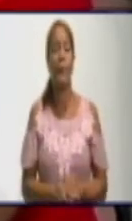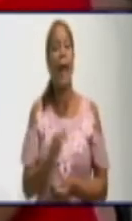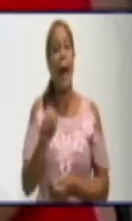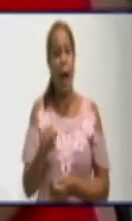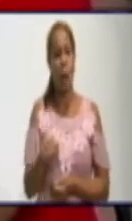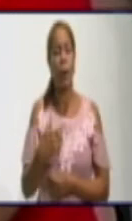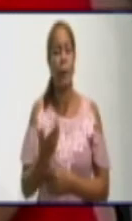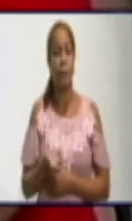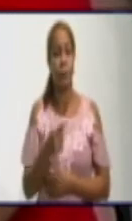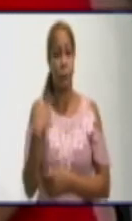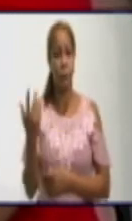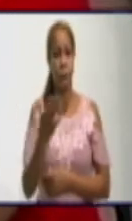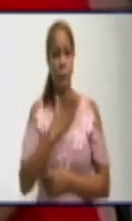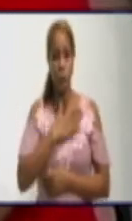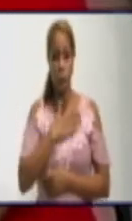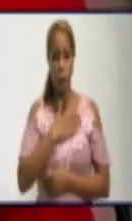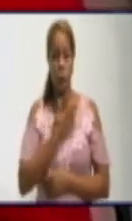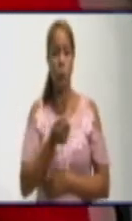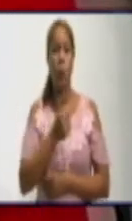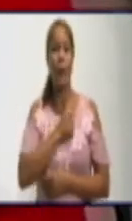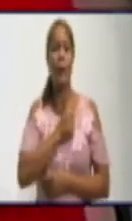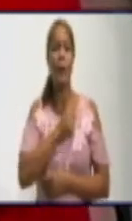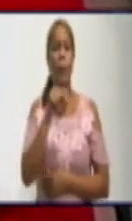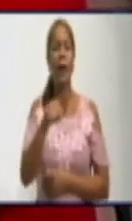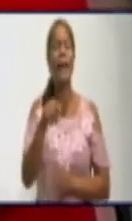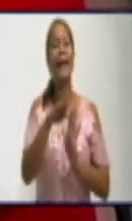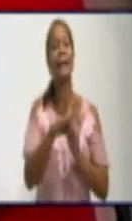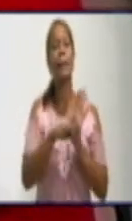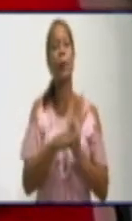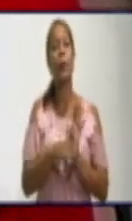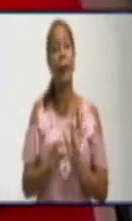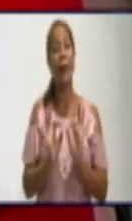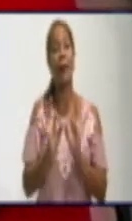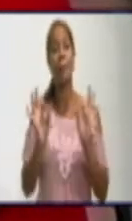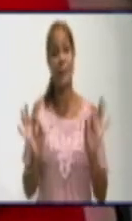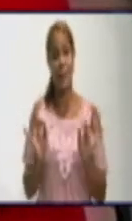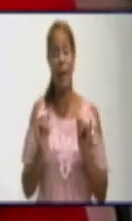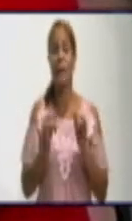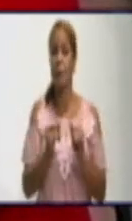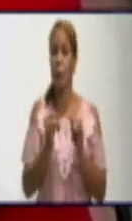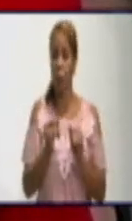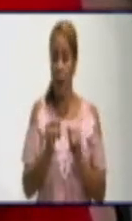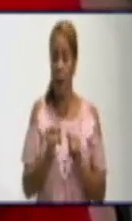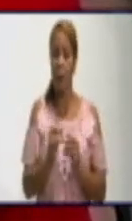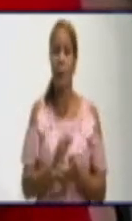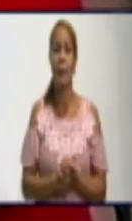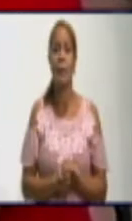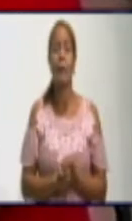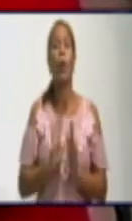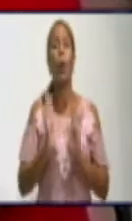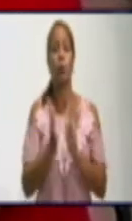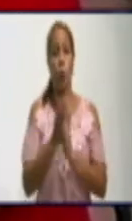Yonel, nosotros queríamos también aquí en nuestra intervención saldar una deuda con la población granulense que teníamos.